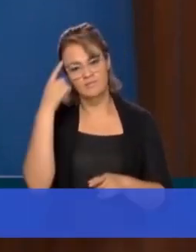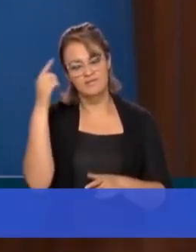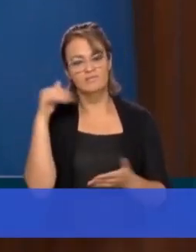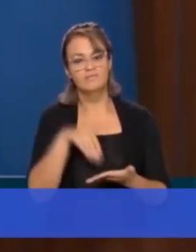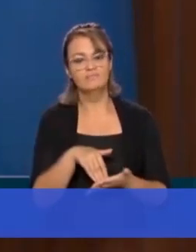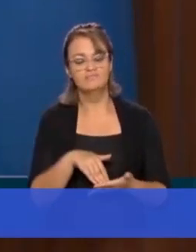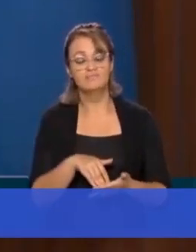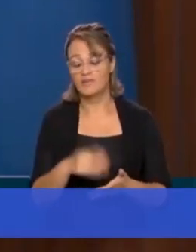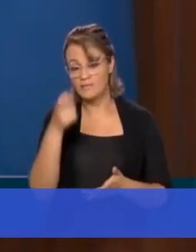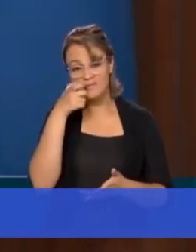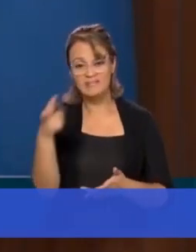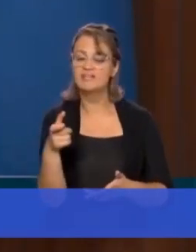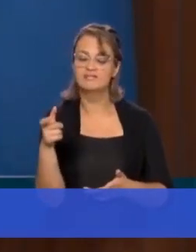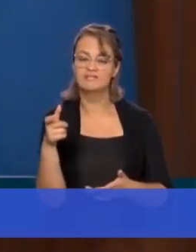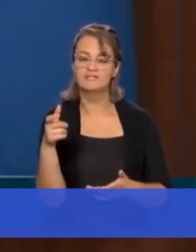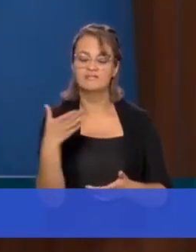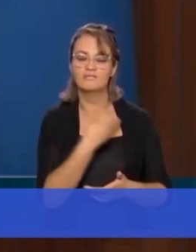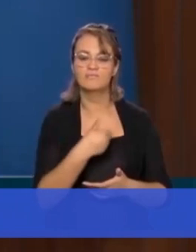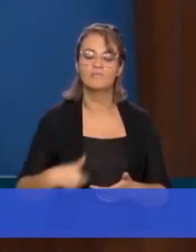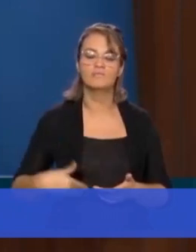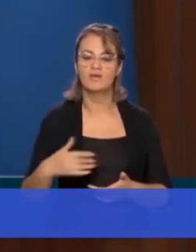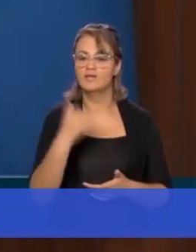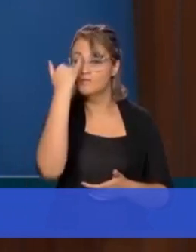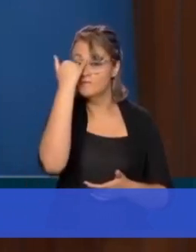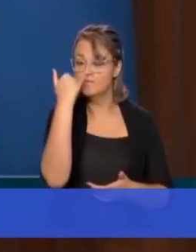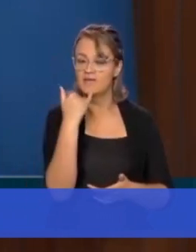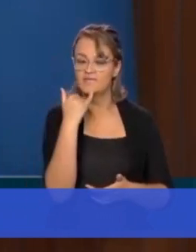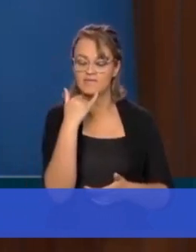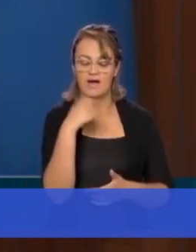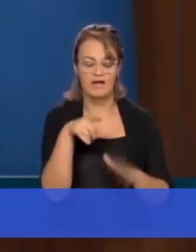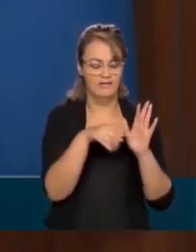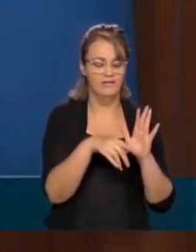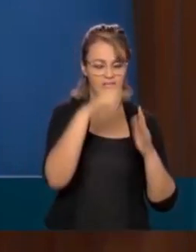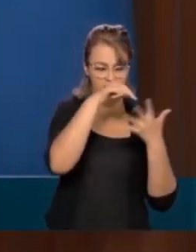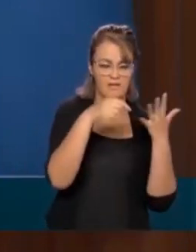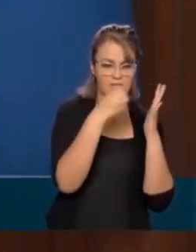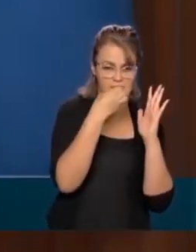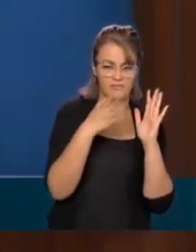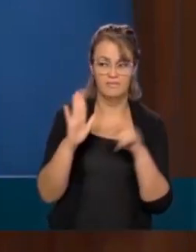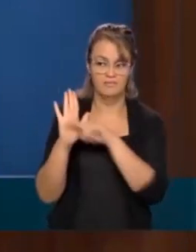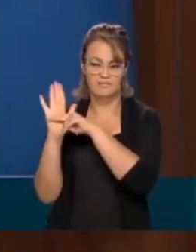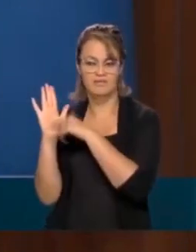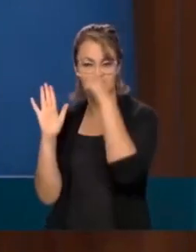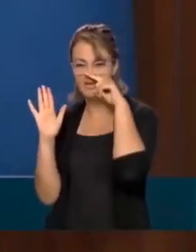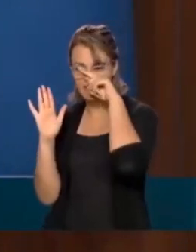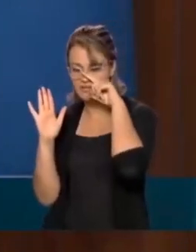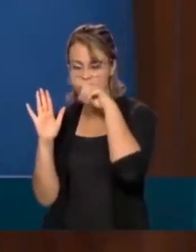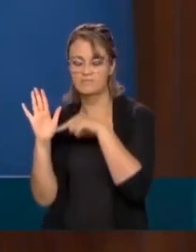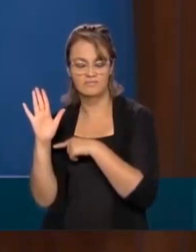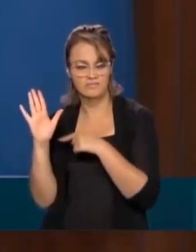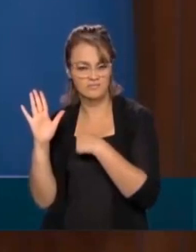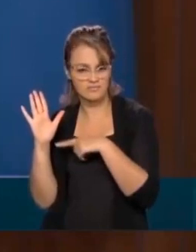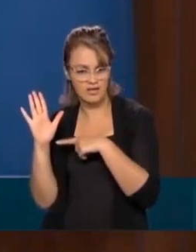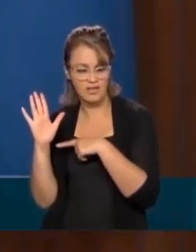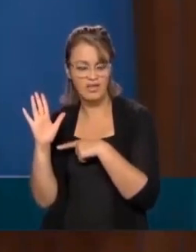Finalmente, considerando el relevante interés público involucrado y que el perfil de riesgo-beneficio lo justifica, como fue explorado